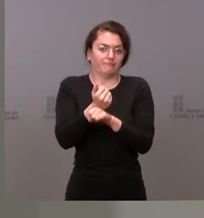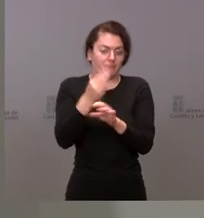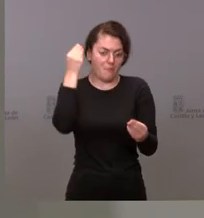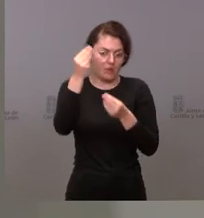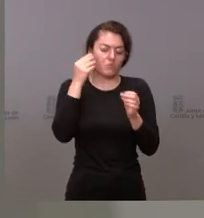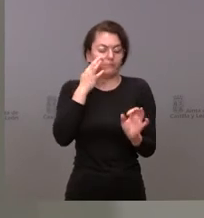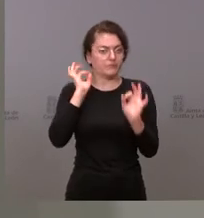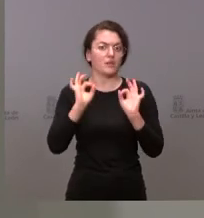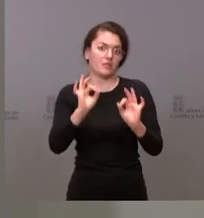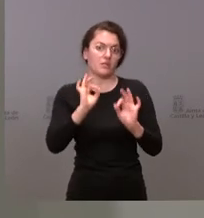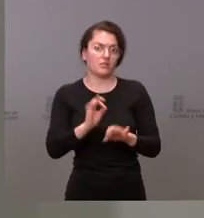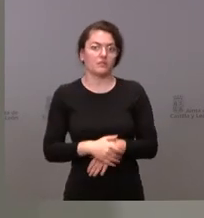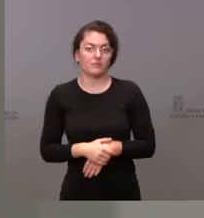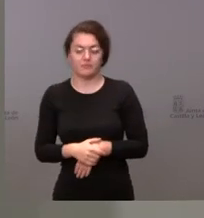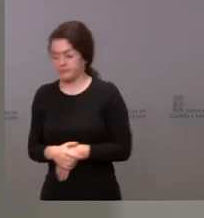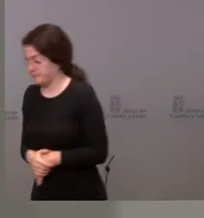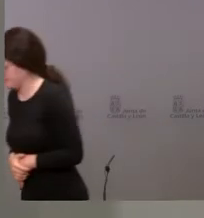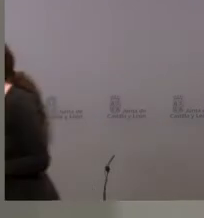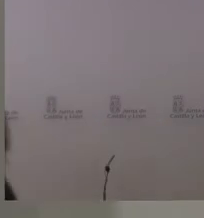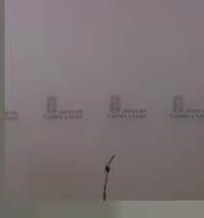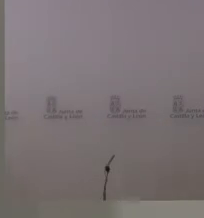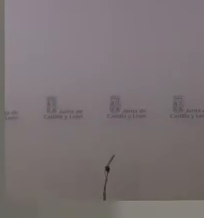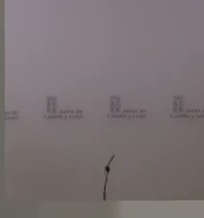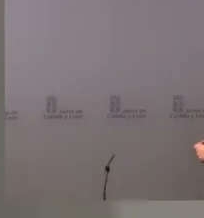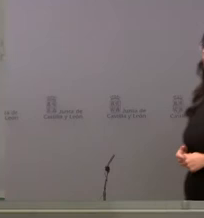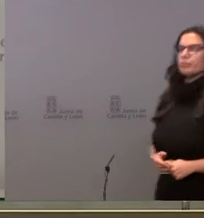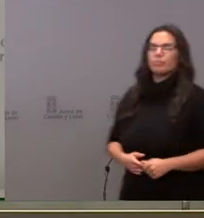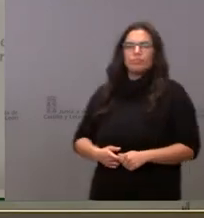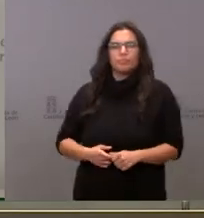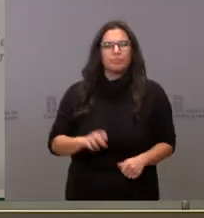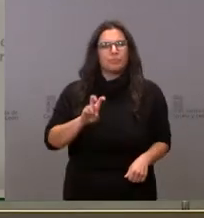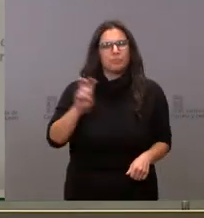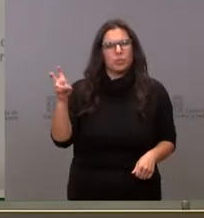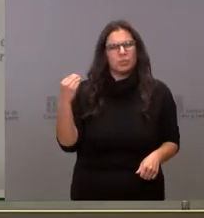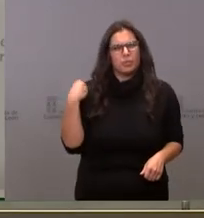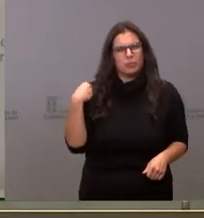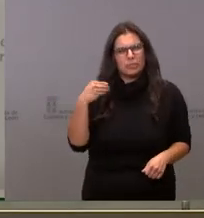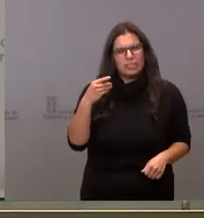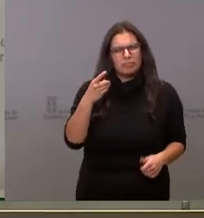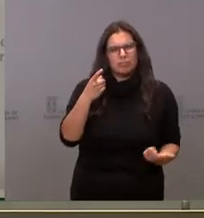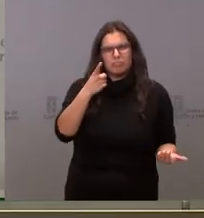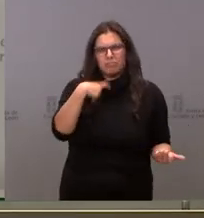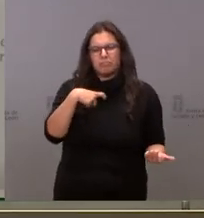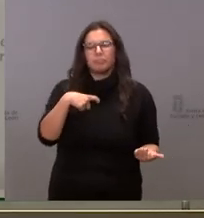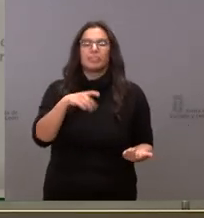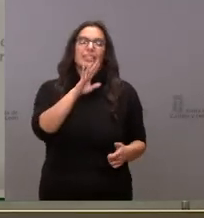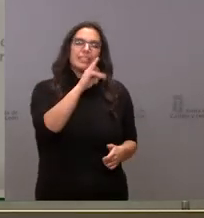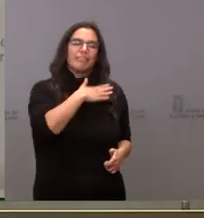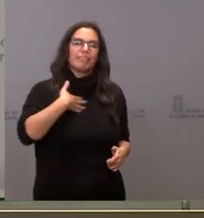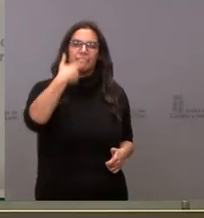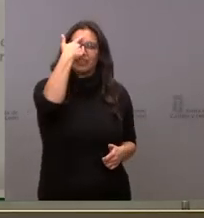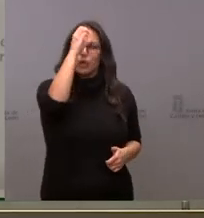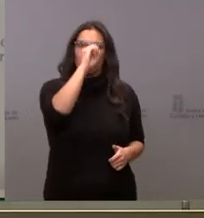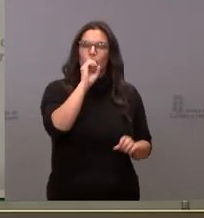evidente no sé si me había hecho alguna otra pregunta si quería conocer la opinión suya sobre